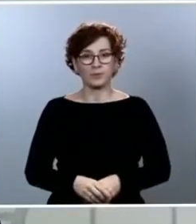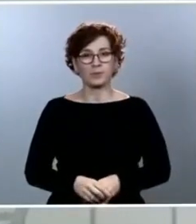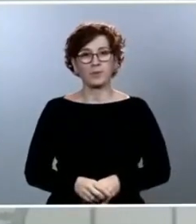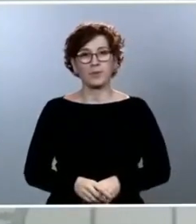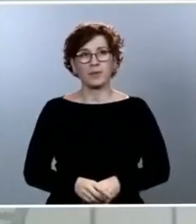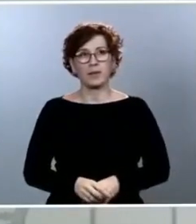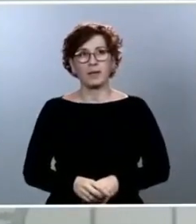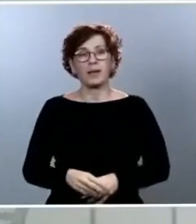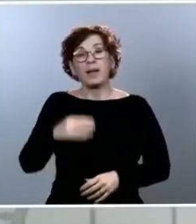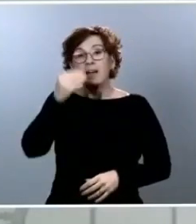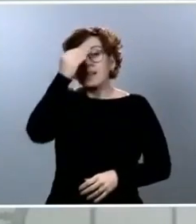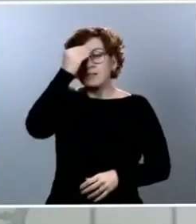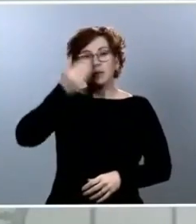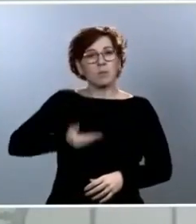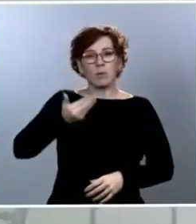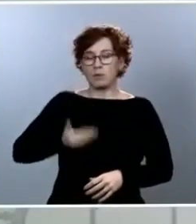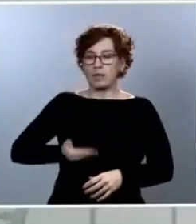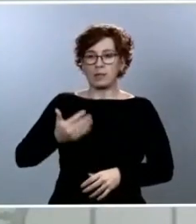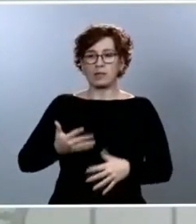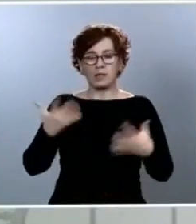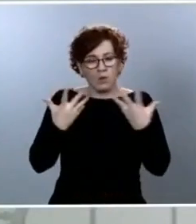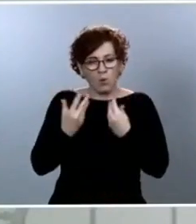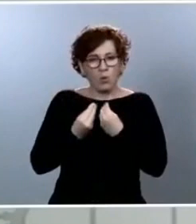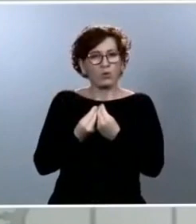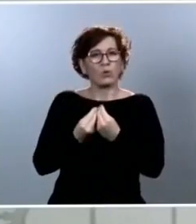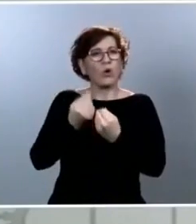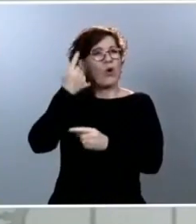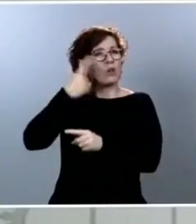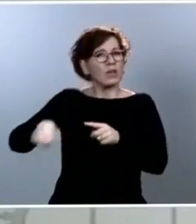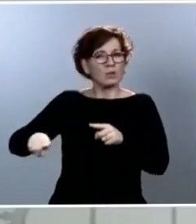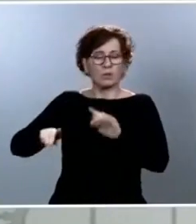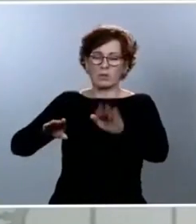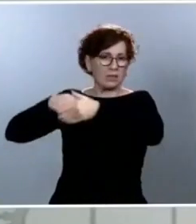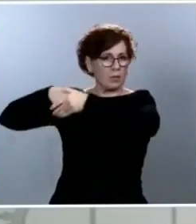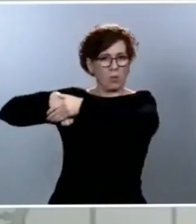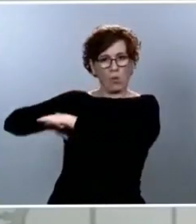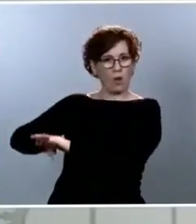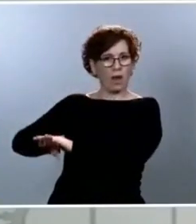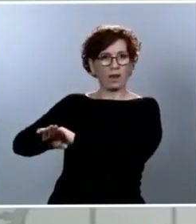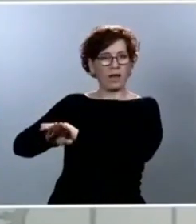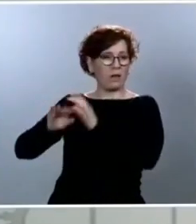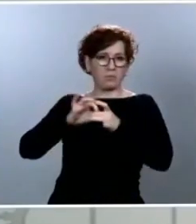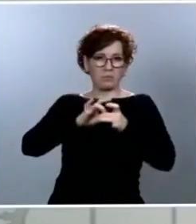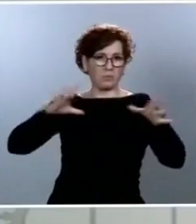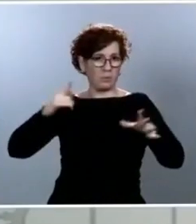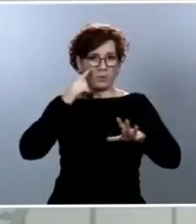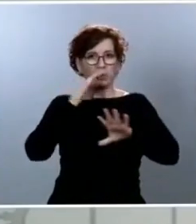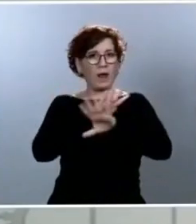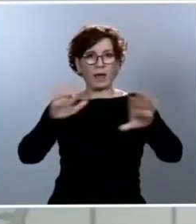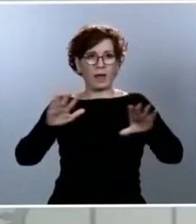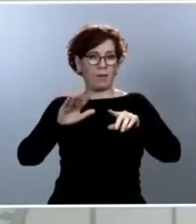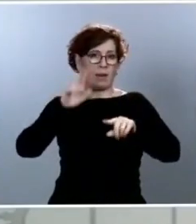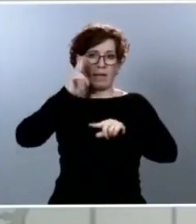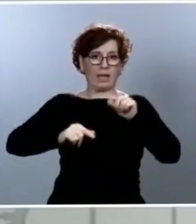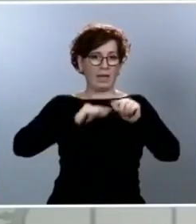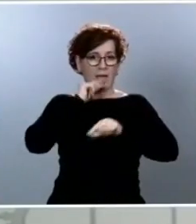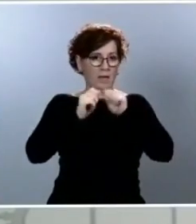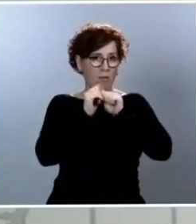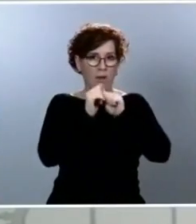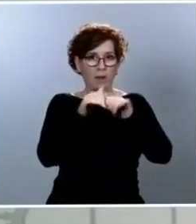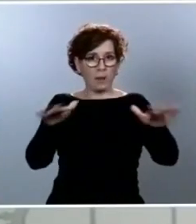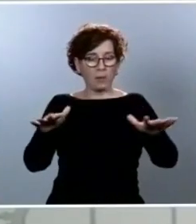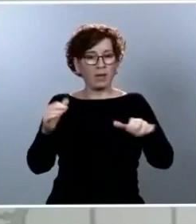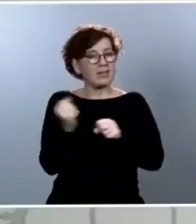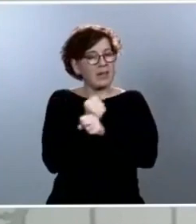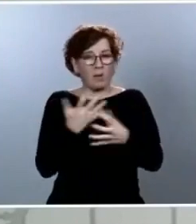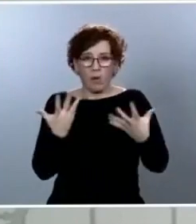hombro, dejar a un lado otras cuestiones que nada tienen que ver en la lucha contra la pandemia y, lógicamente, reconocer que este estado